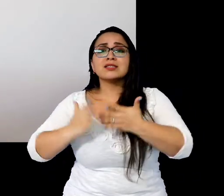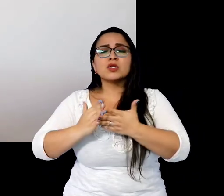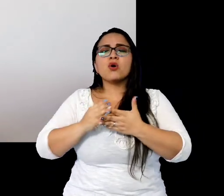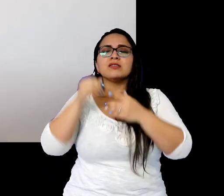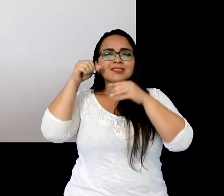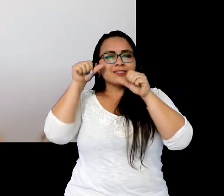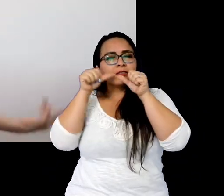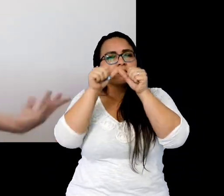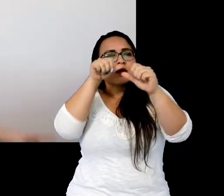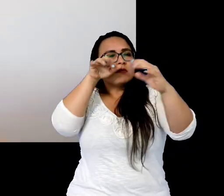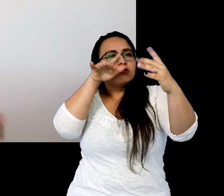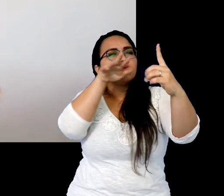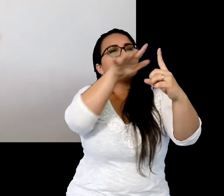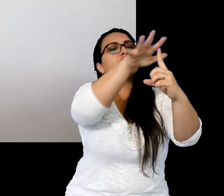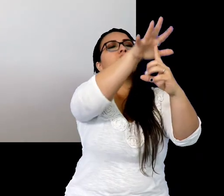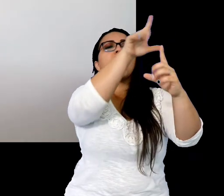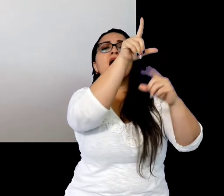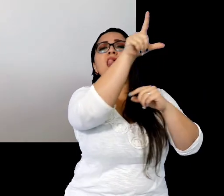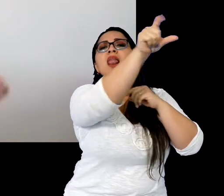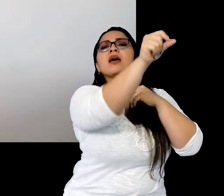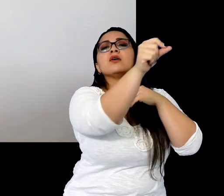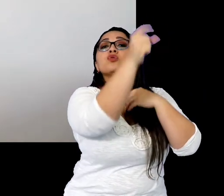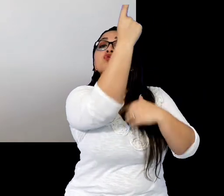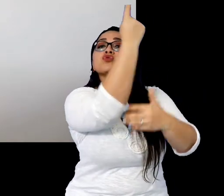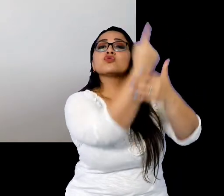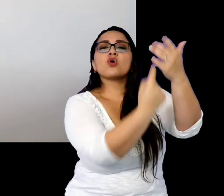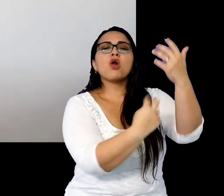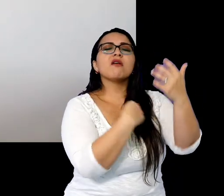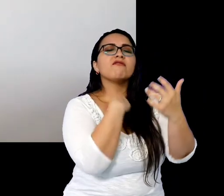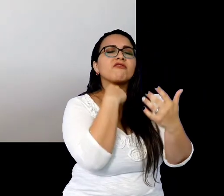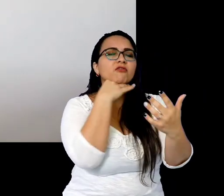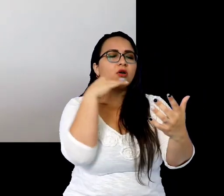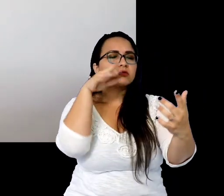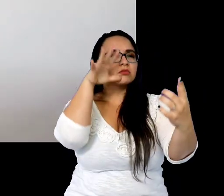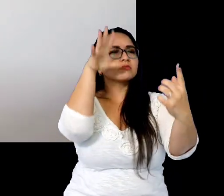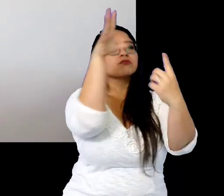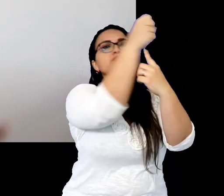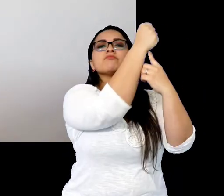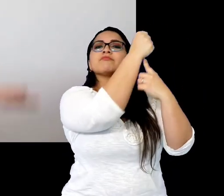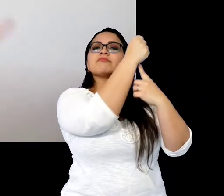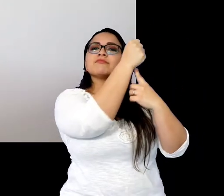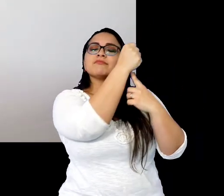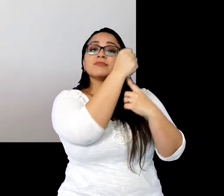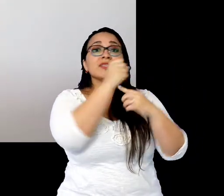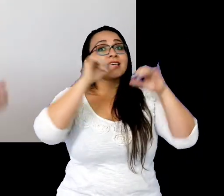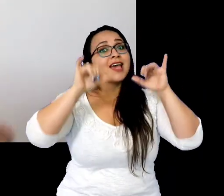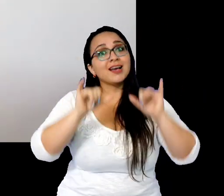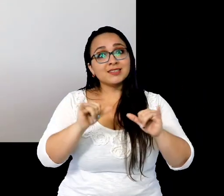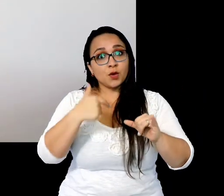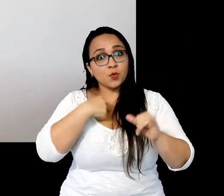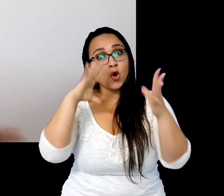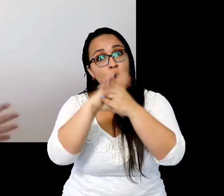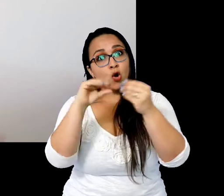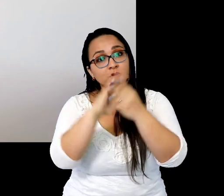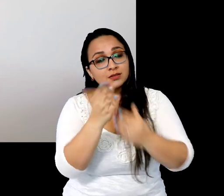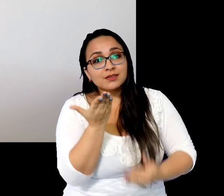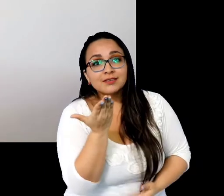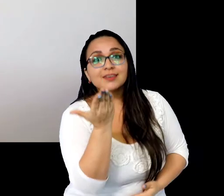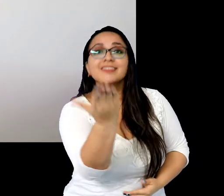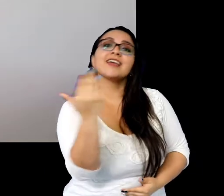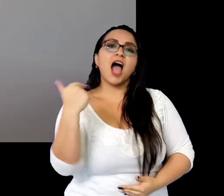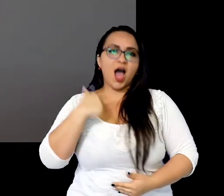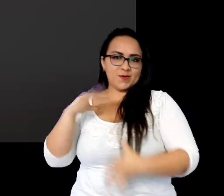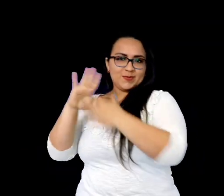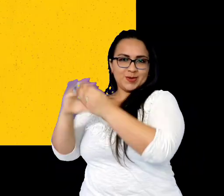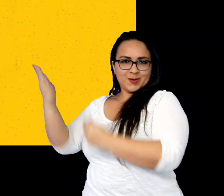sólo la sutileza de su voz melódica puede llegar. Y así como yo se los he contado, me lo han